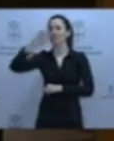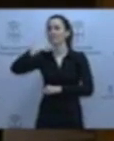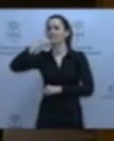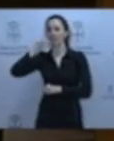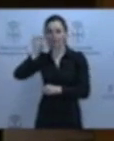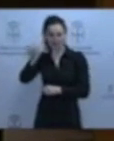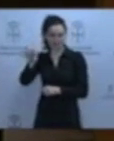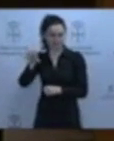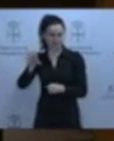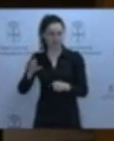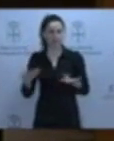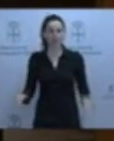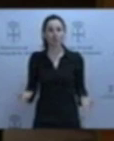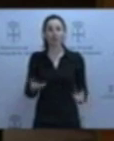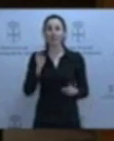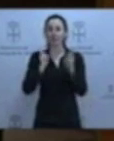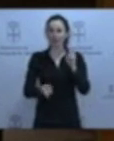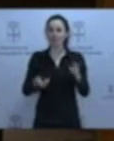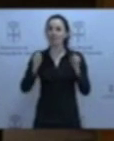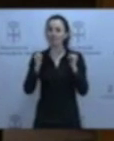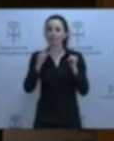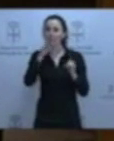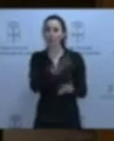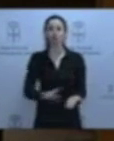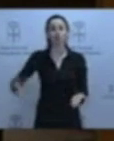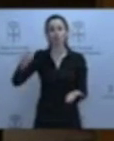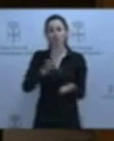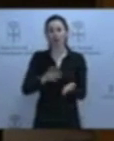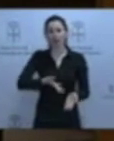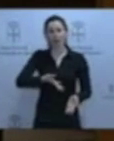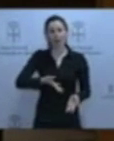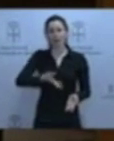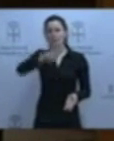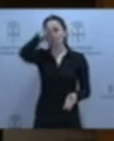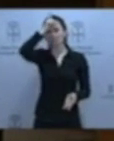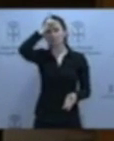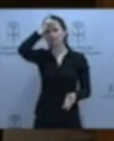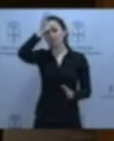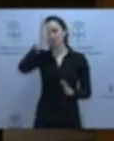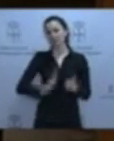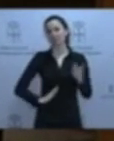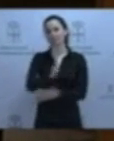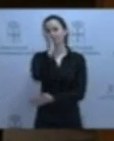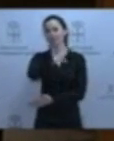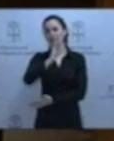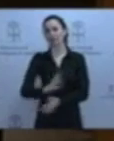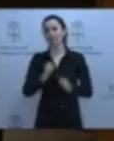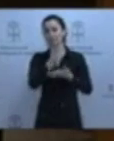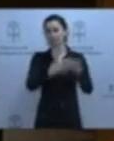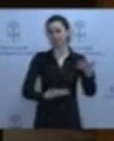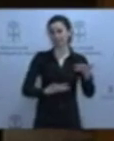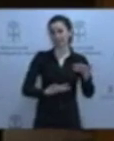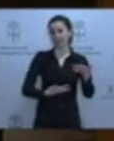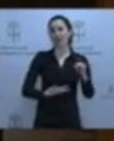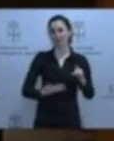Hay decisiones de las que uno, cuando las toma, se puede arrepentir toda su vida. Los Masabeu, además de salir en la lista falchani, ahora